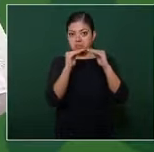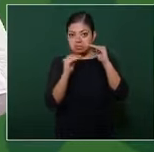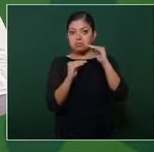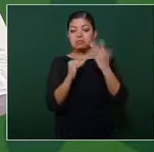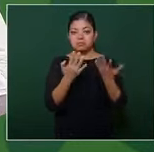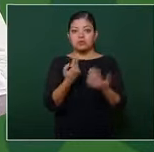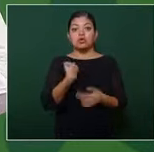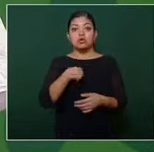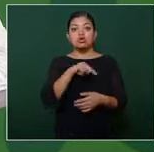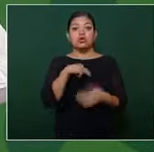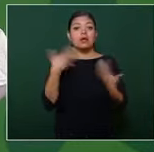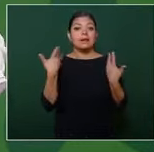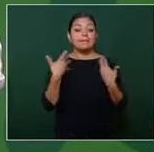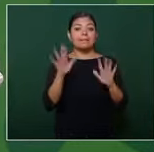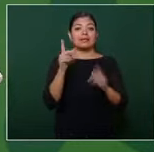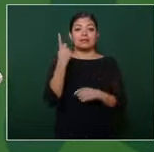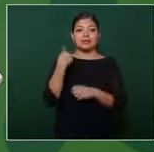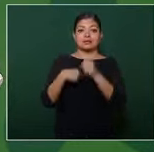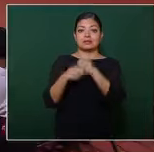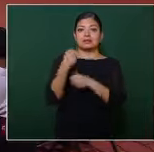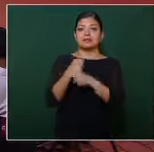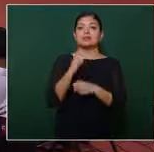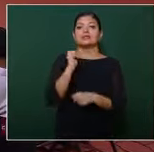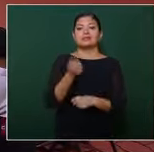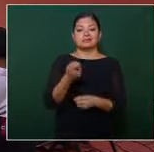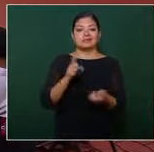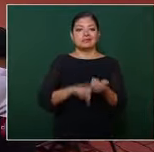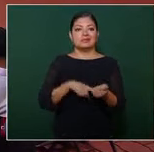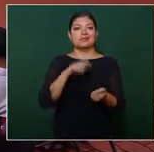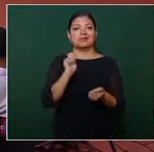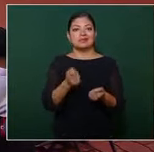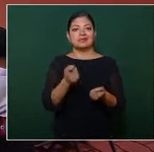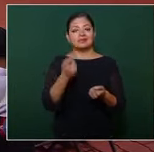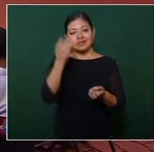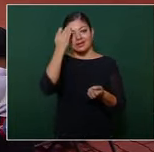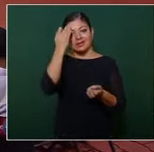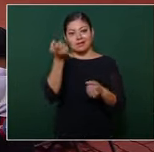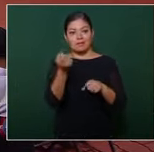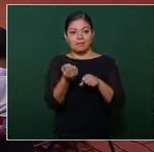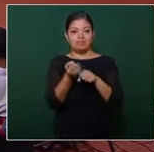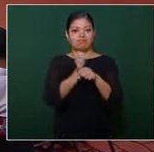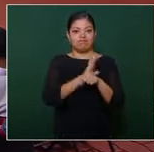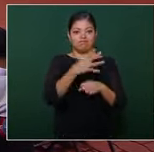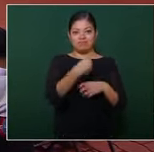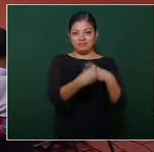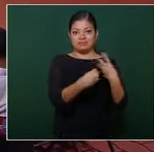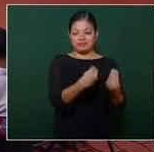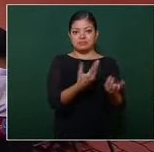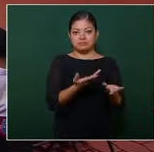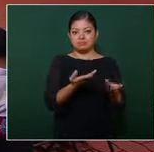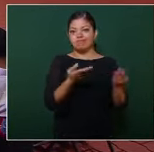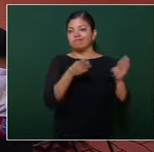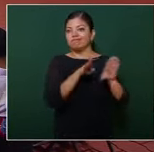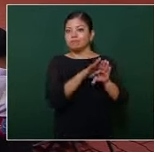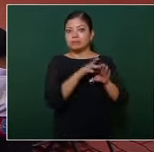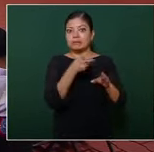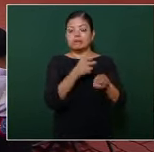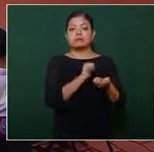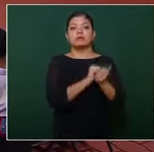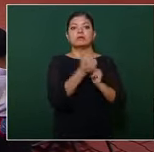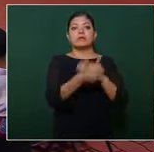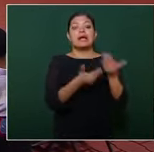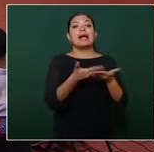que teníamos apenas el año pasado como producto en muchos sentidos del encierro por la pandemia. Pero sin duda con el presidente compartimos el